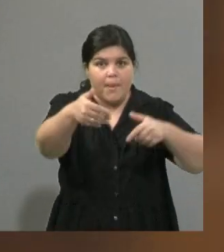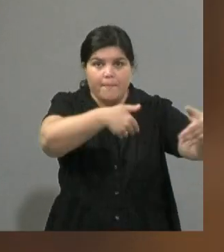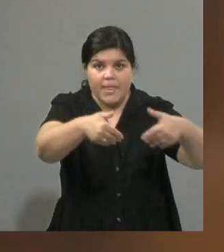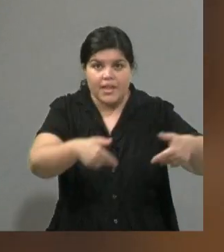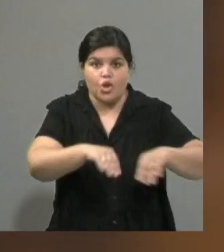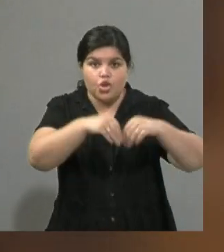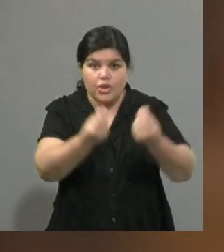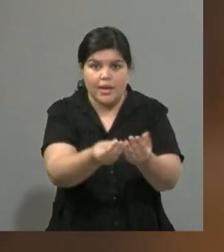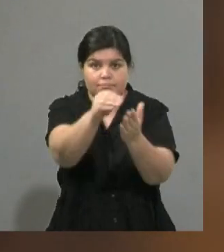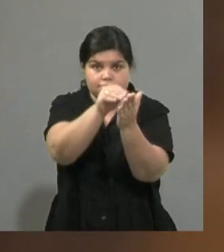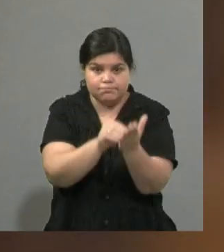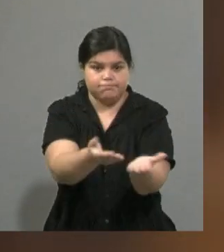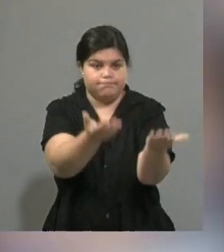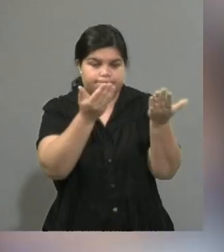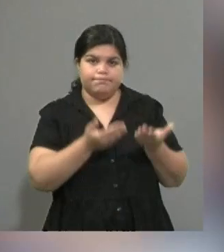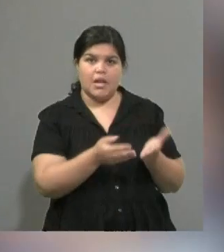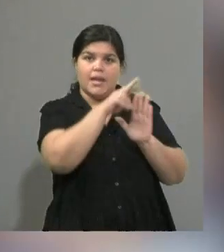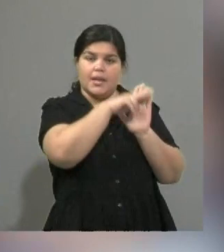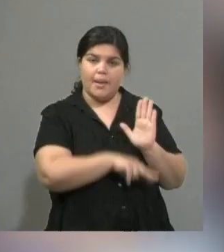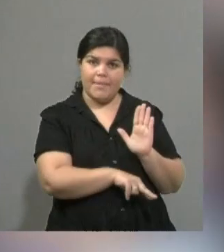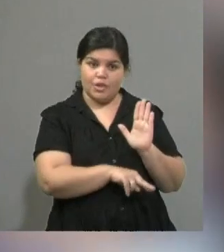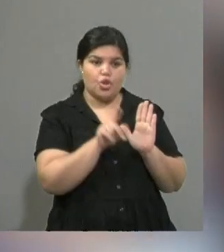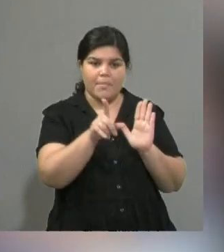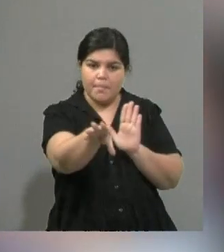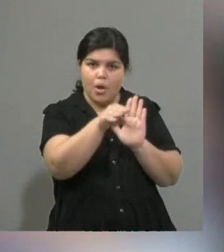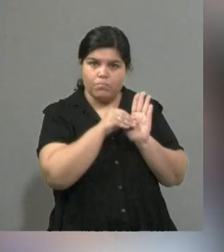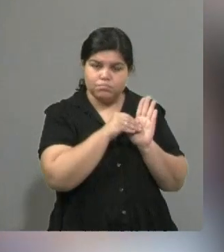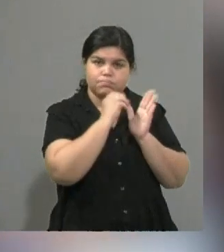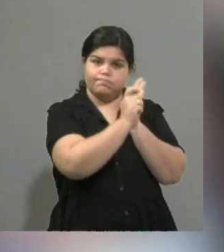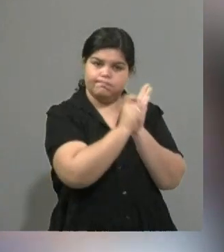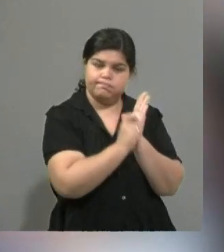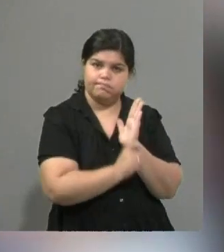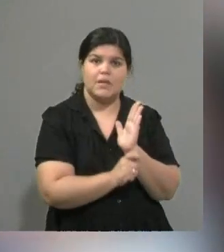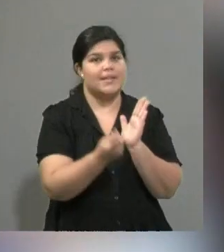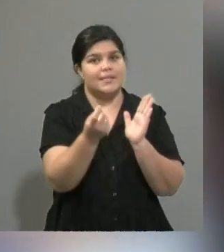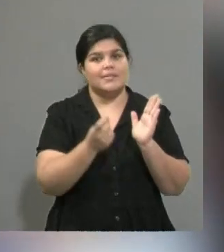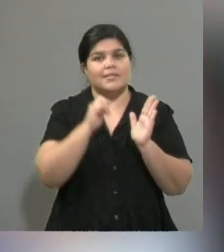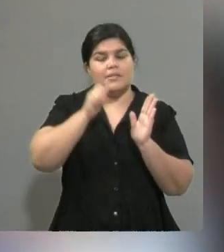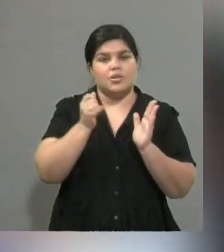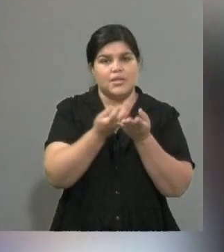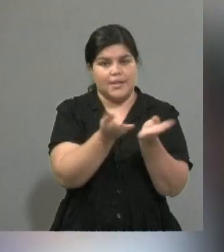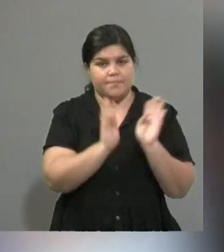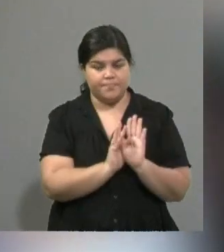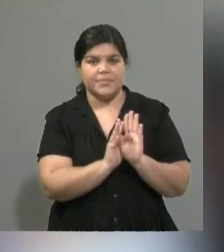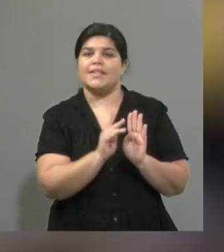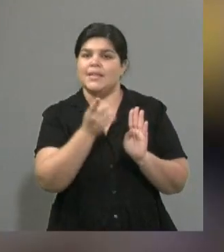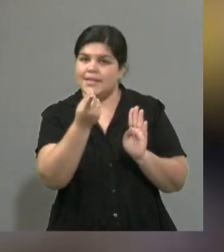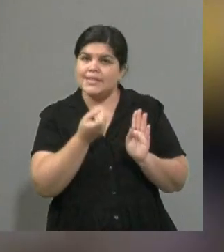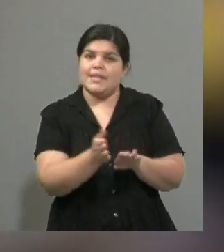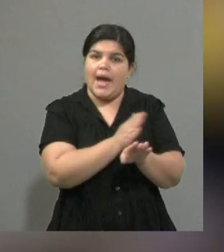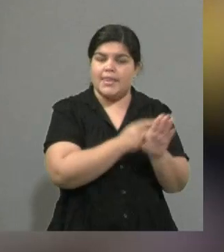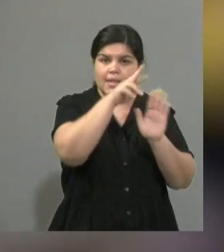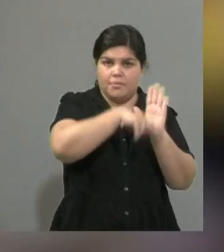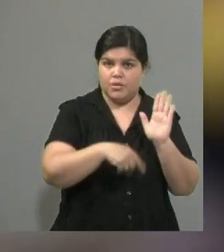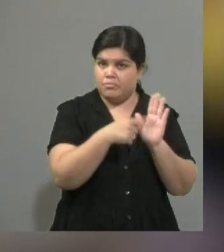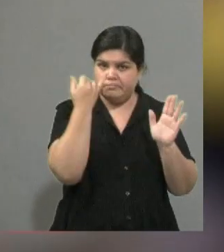155 constituyentes que tienen que ponerse de acuerdo y para ponerse de acuerdo necesitan este reglamento. Ahora ya empiezan los trabajos, se